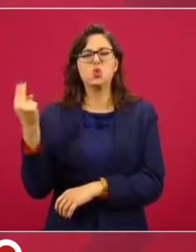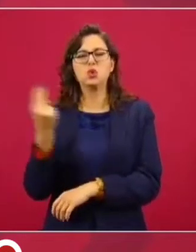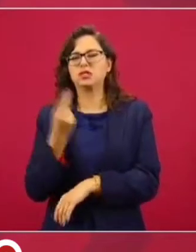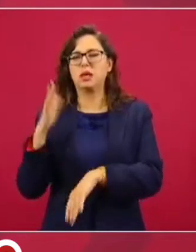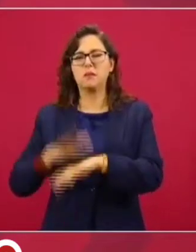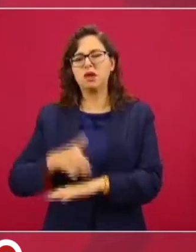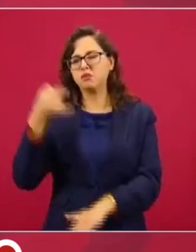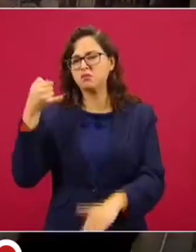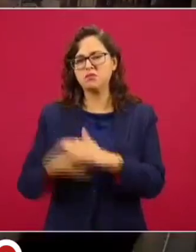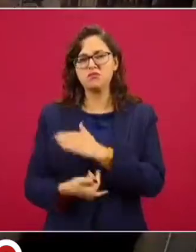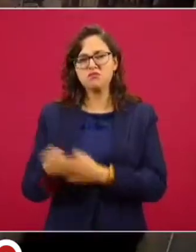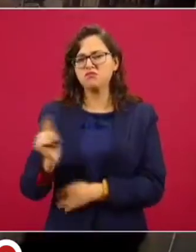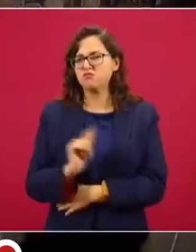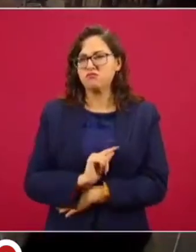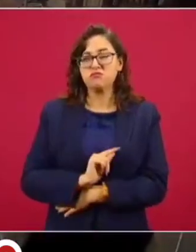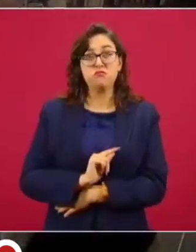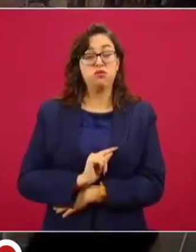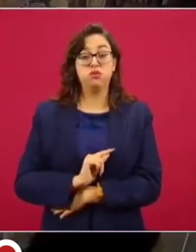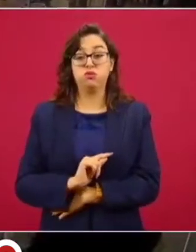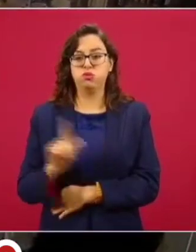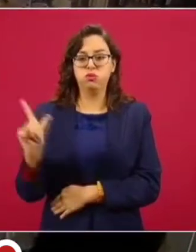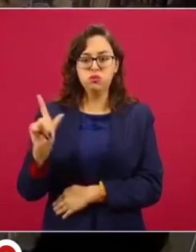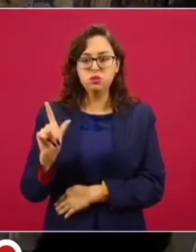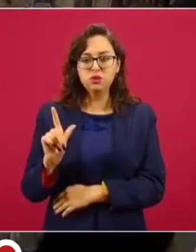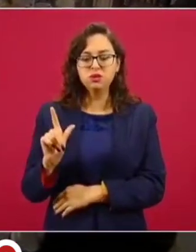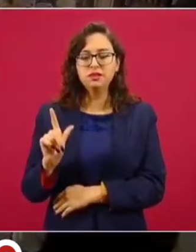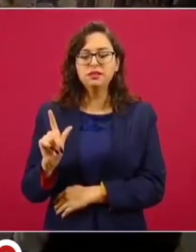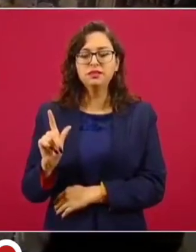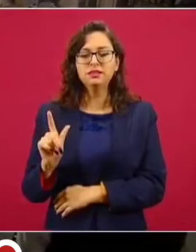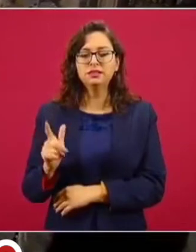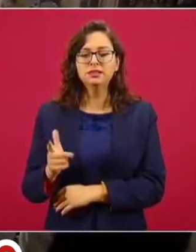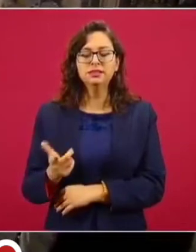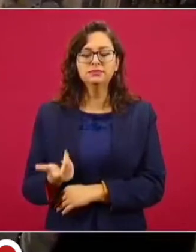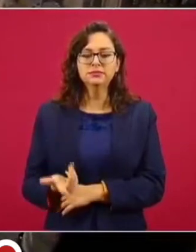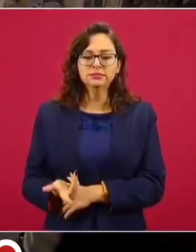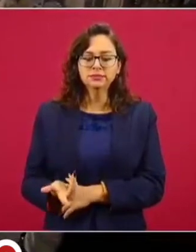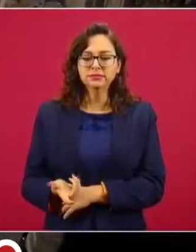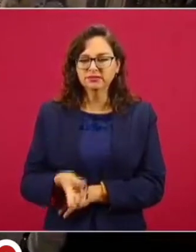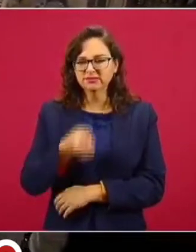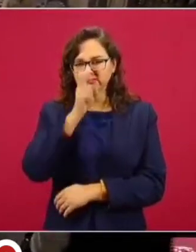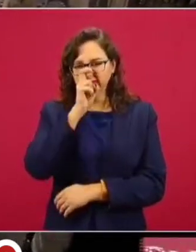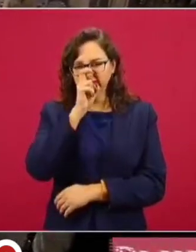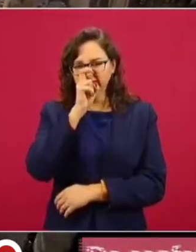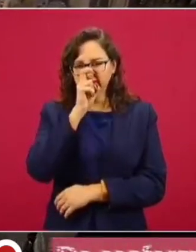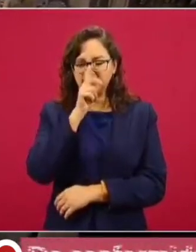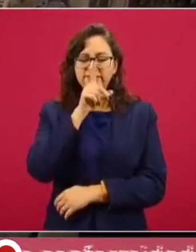estricto.